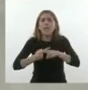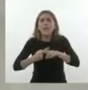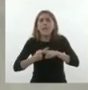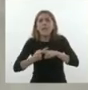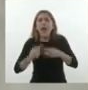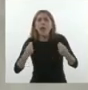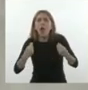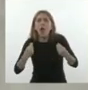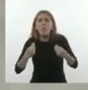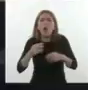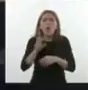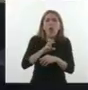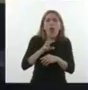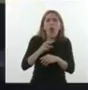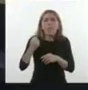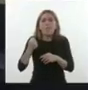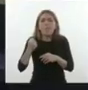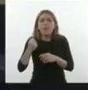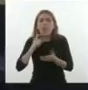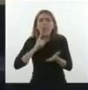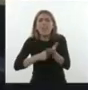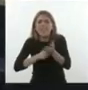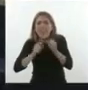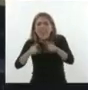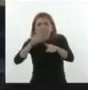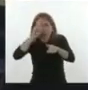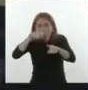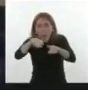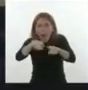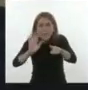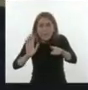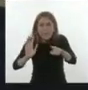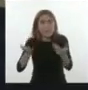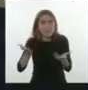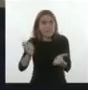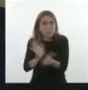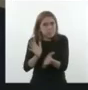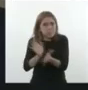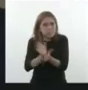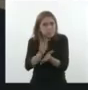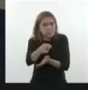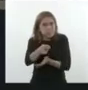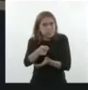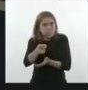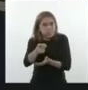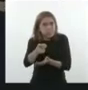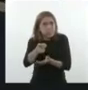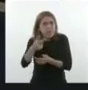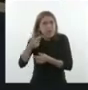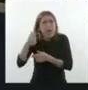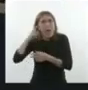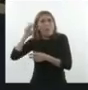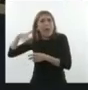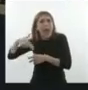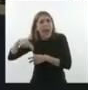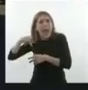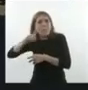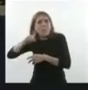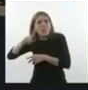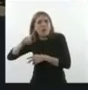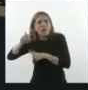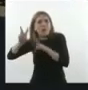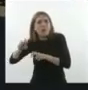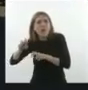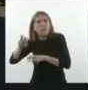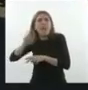el tipo de cambio que tenía que regir en la Argentina. Quisieron forzar una devaluación por vía judicial. Y